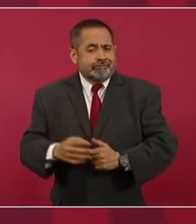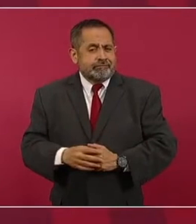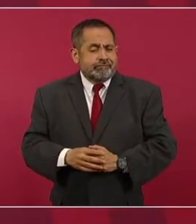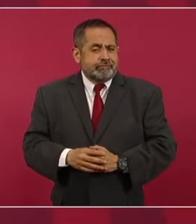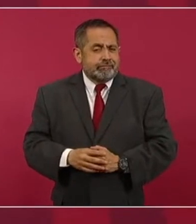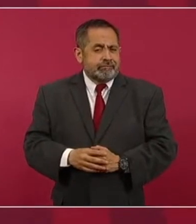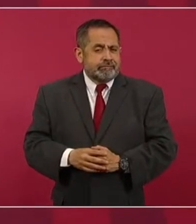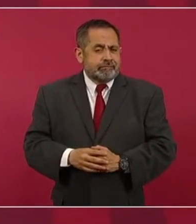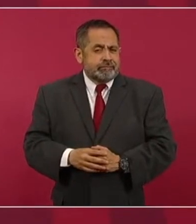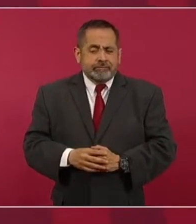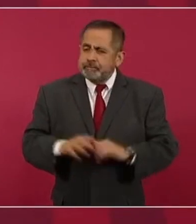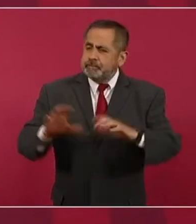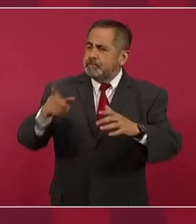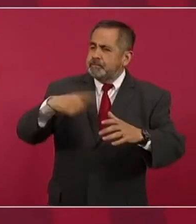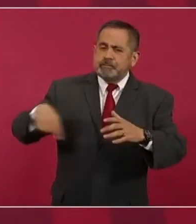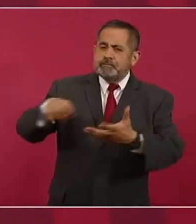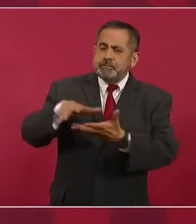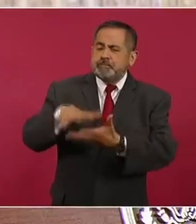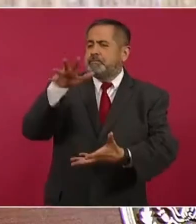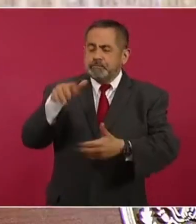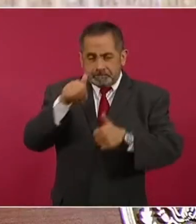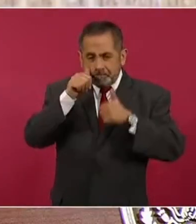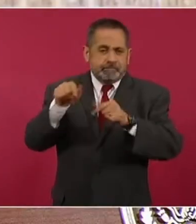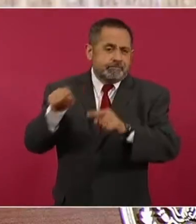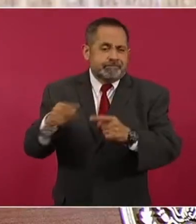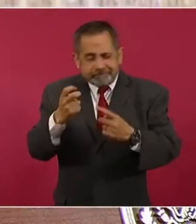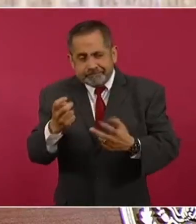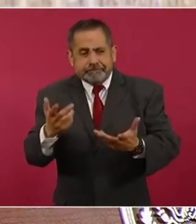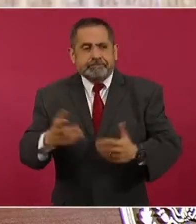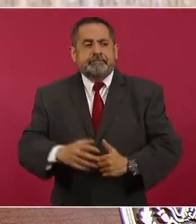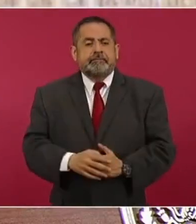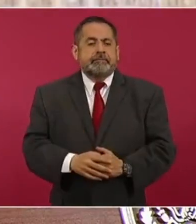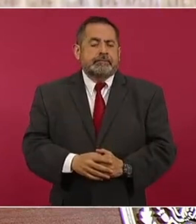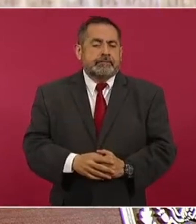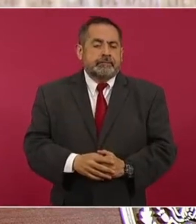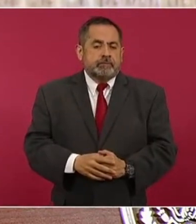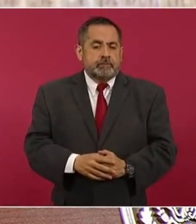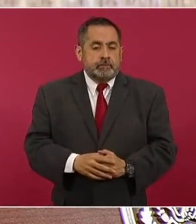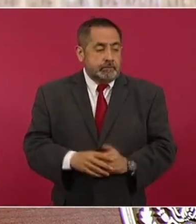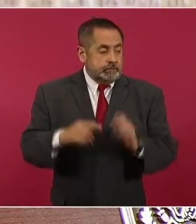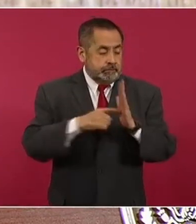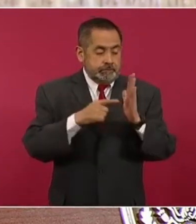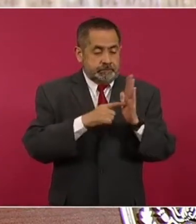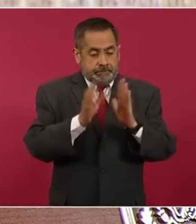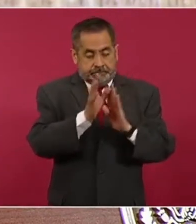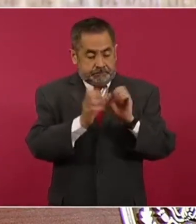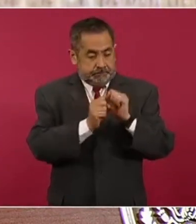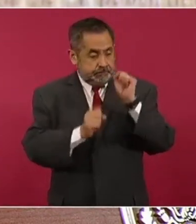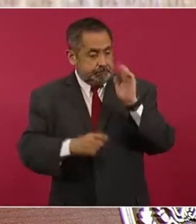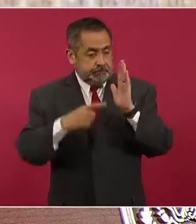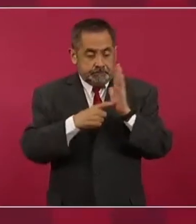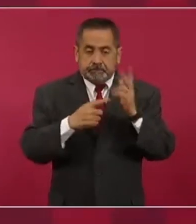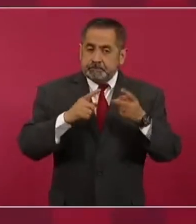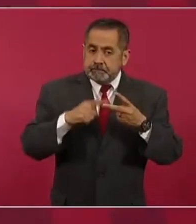de la colectividad de la mayoría la constitución la